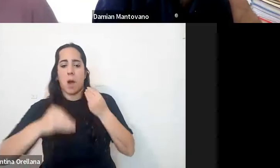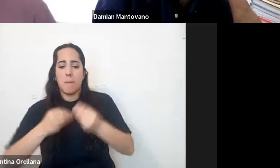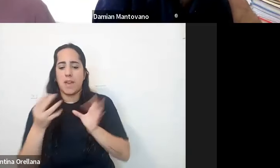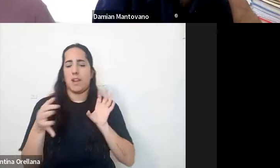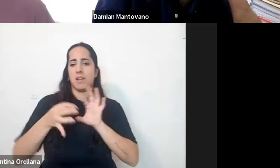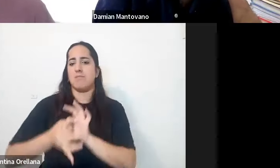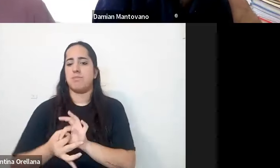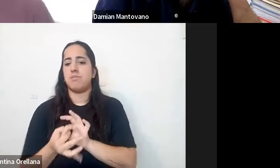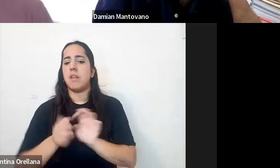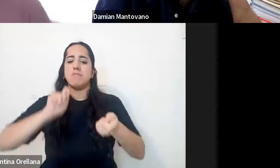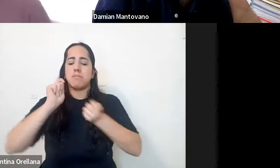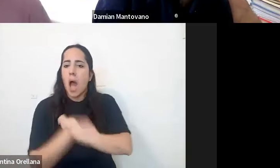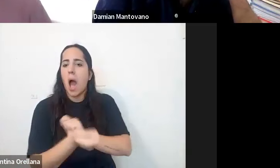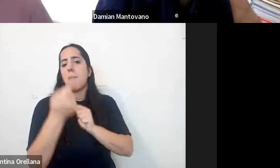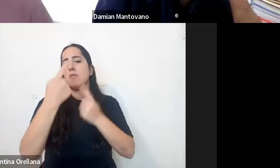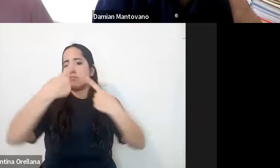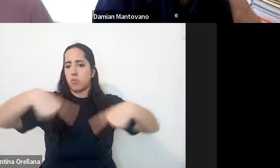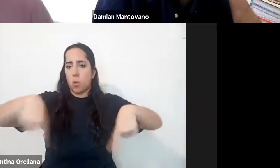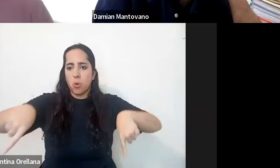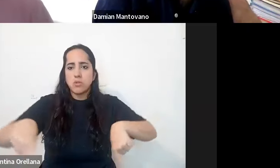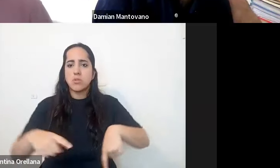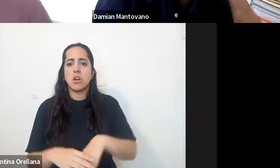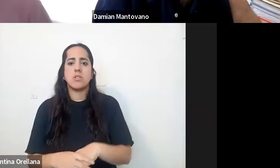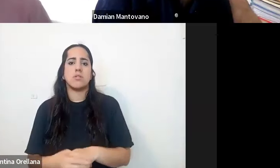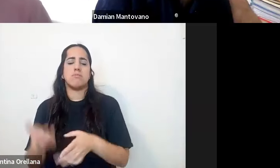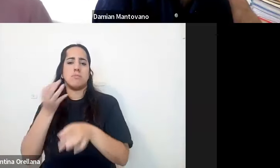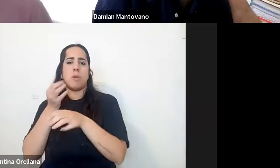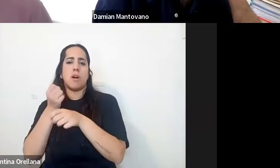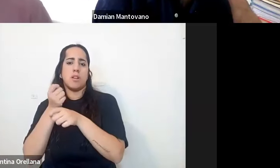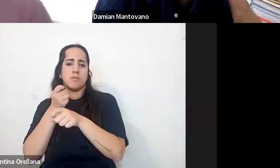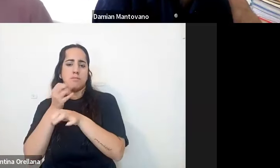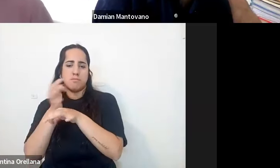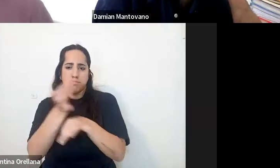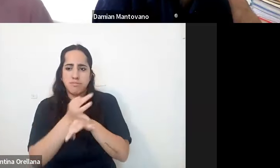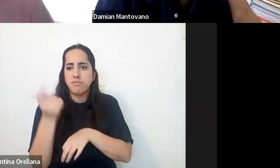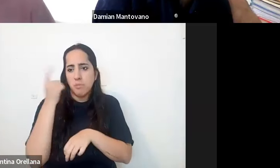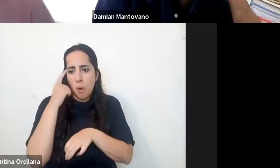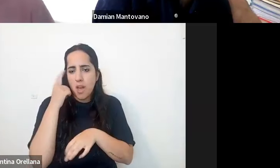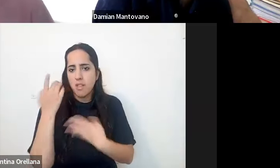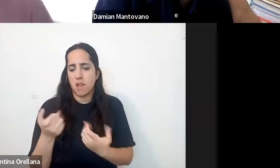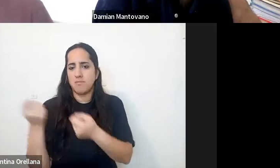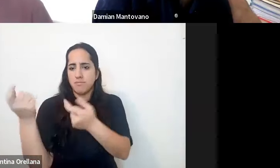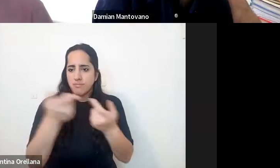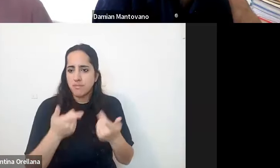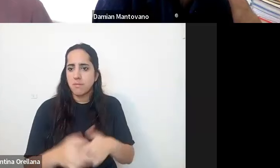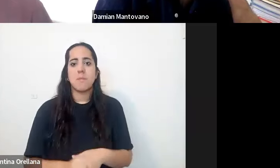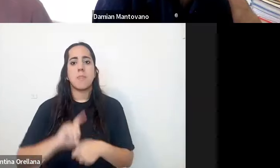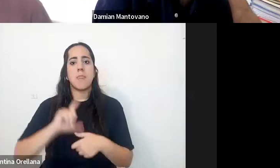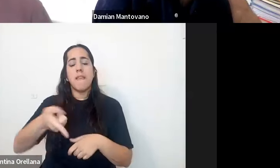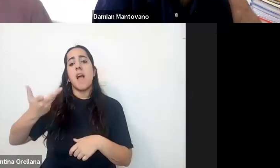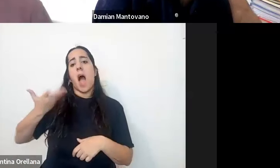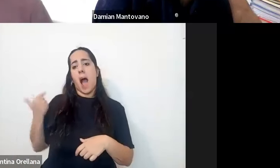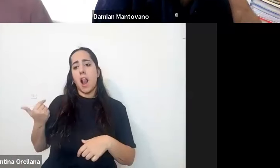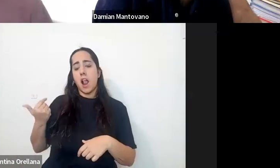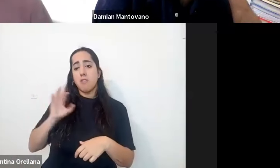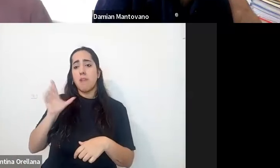adaptaciones recursos repuestas pedagógicas aportar etcétera después después algo que se introdujo hace poco es